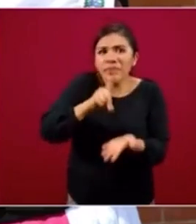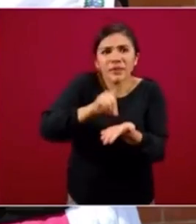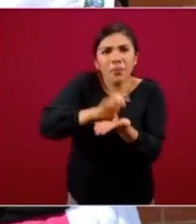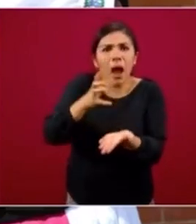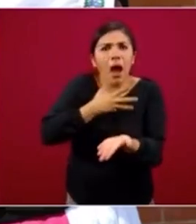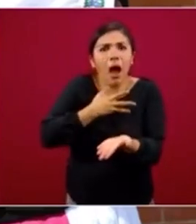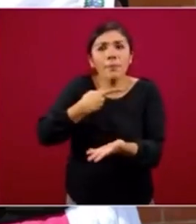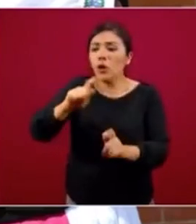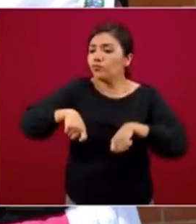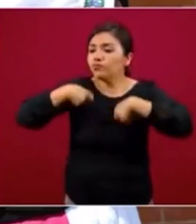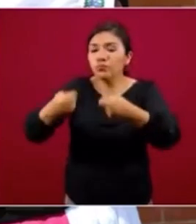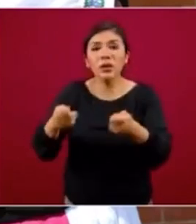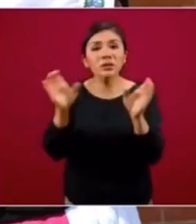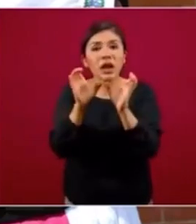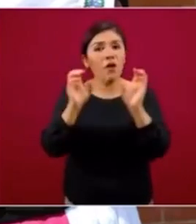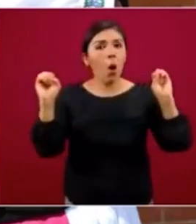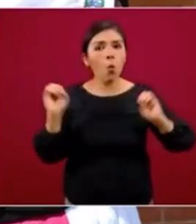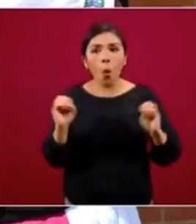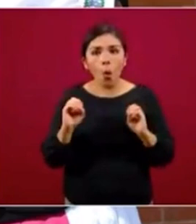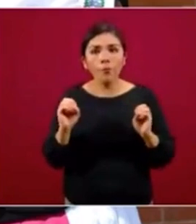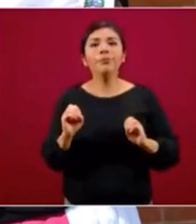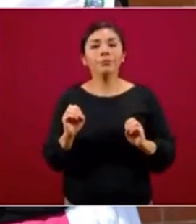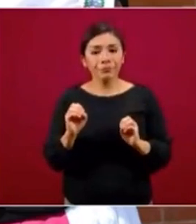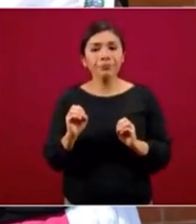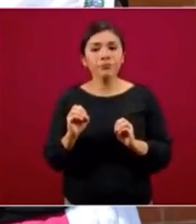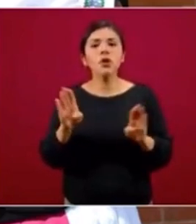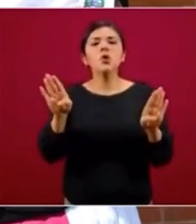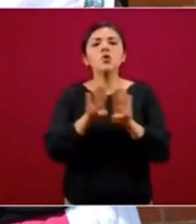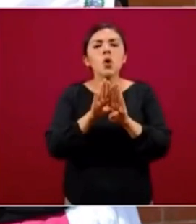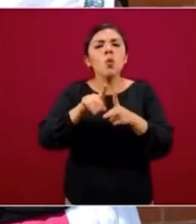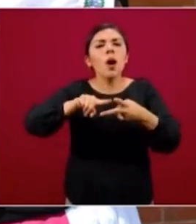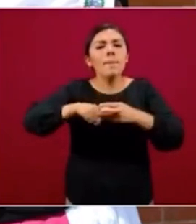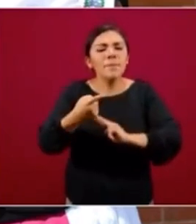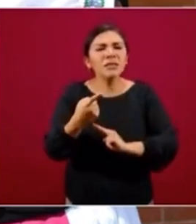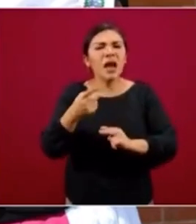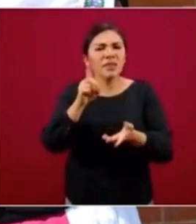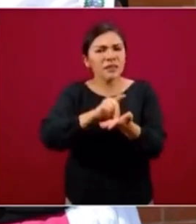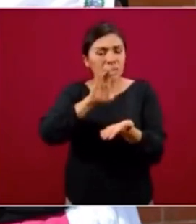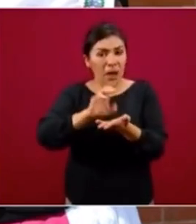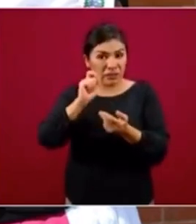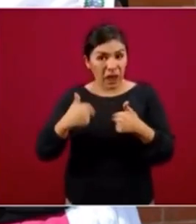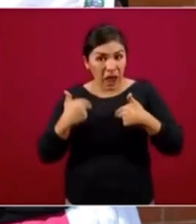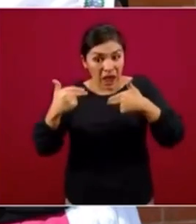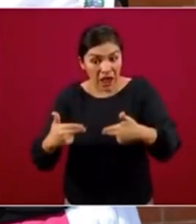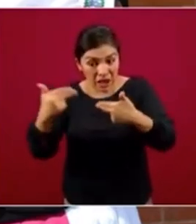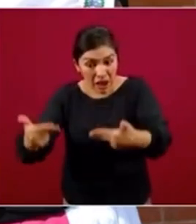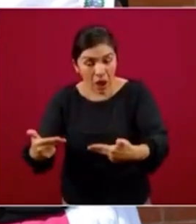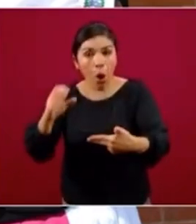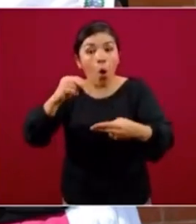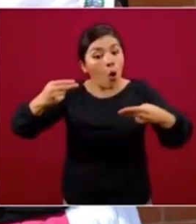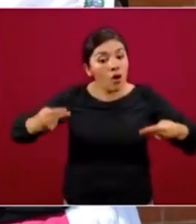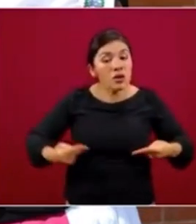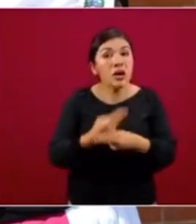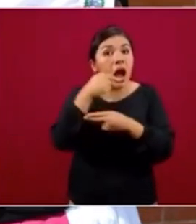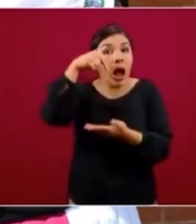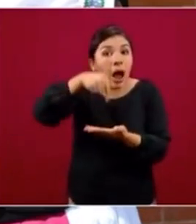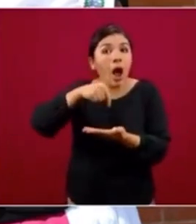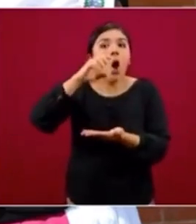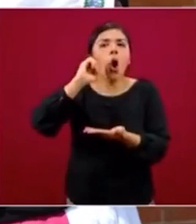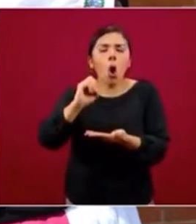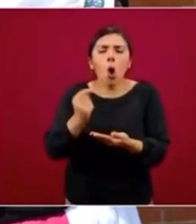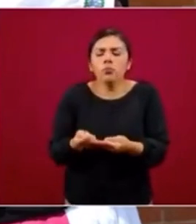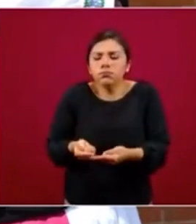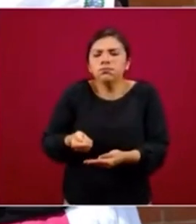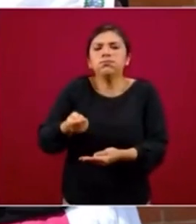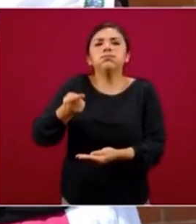evidente. El origen de la discapacidad, si fue hereditaria al nacer o se adquirió en el transcurso